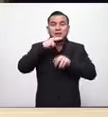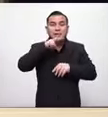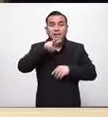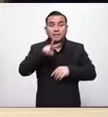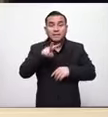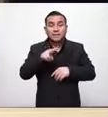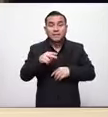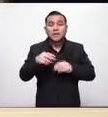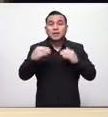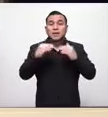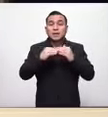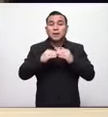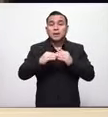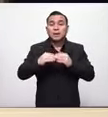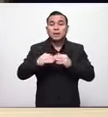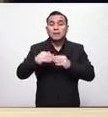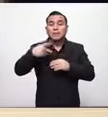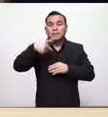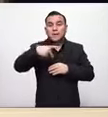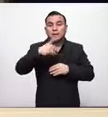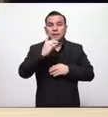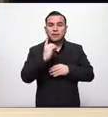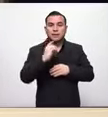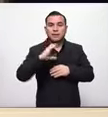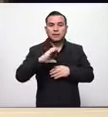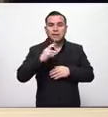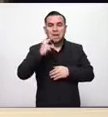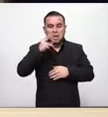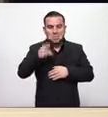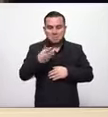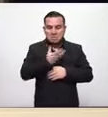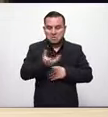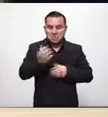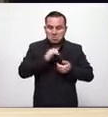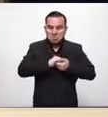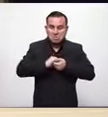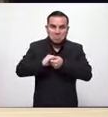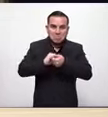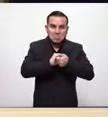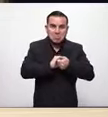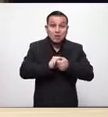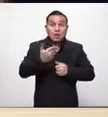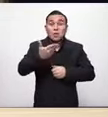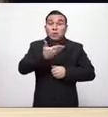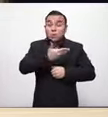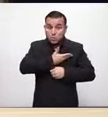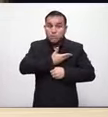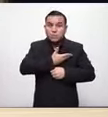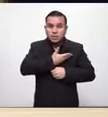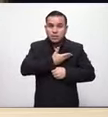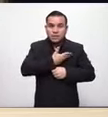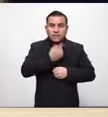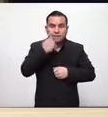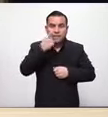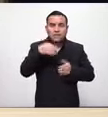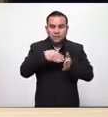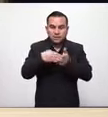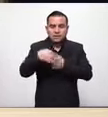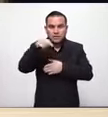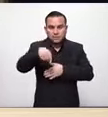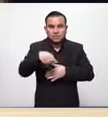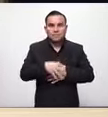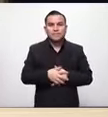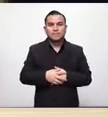fmln y pdc que al final son lo mismo serán los responsables de lo que pase a partir de ahora